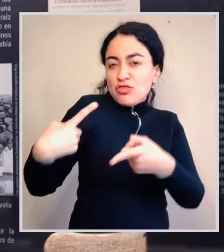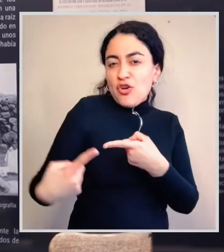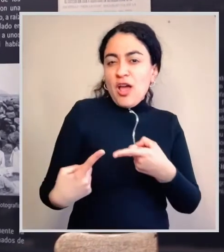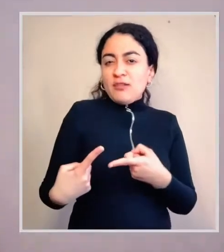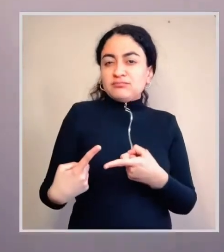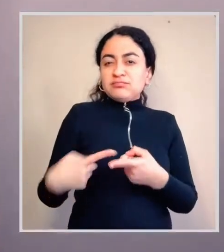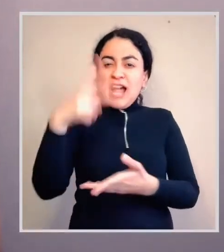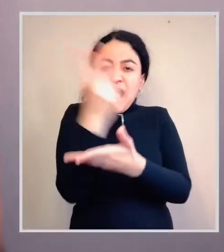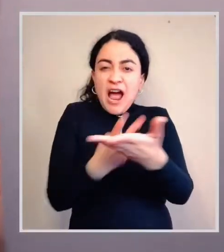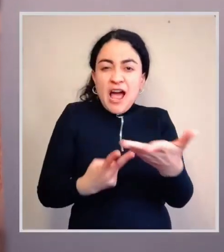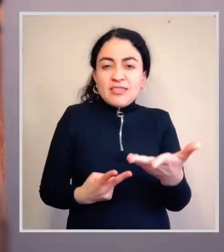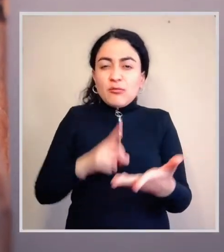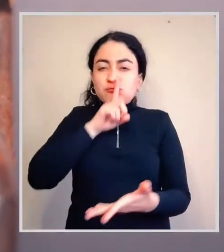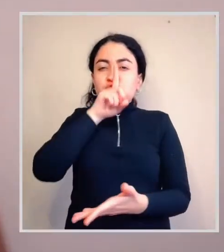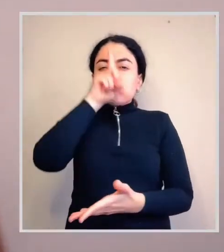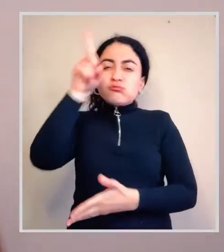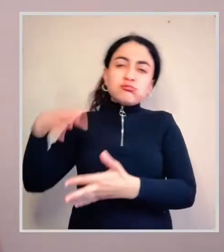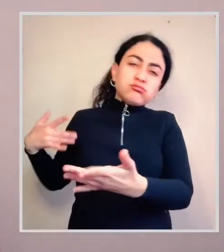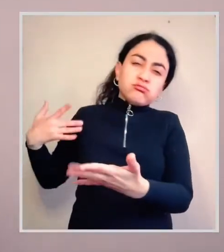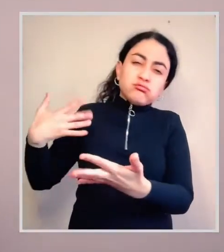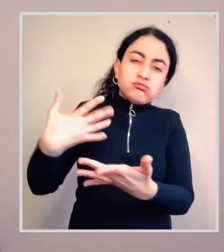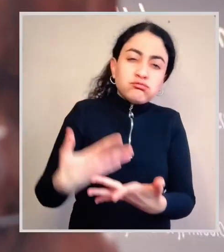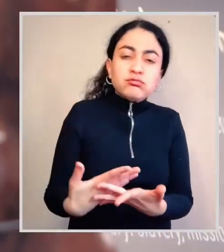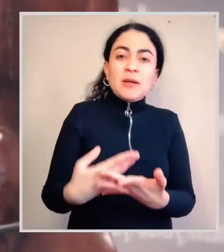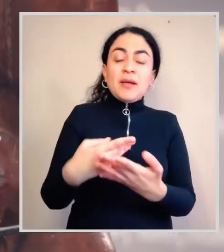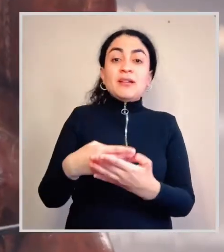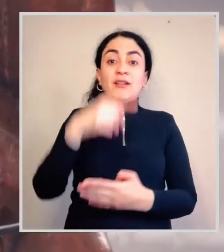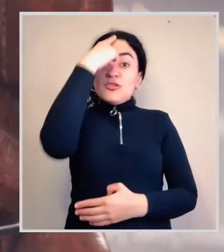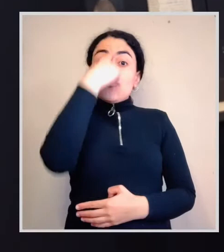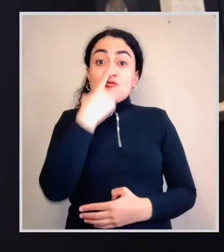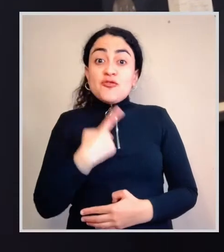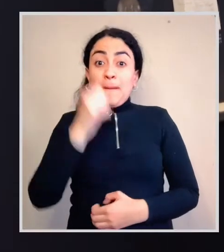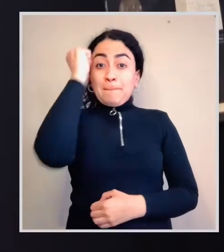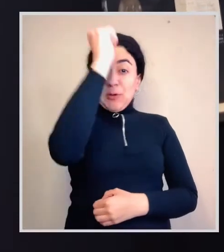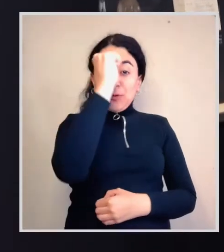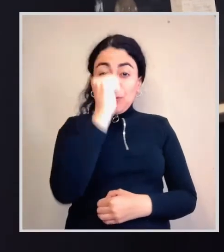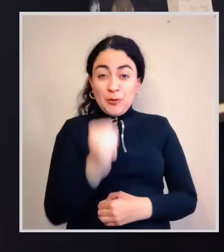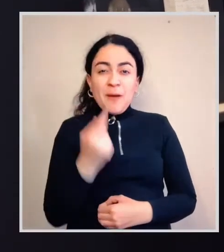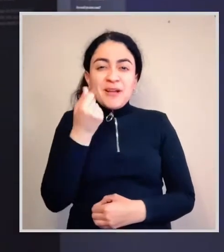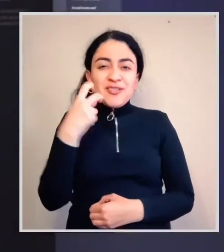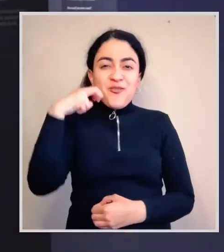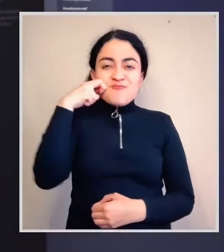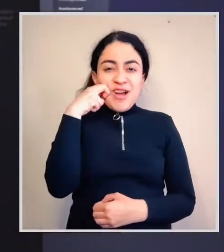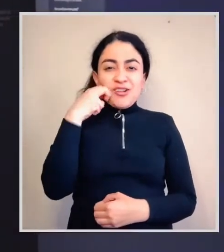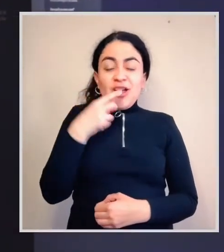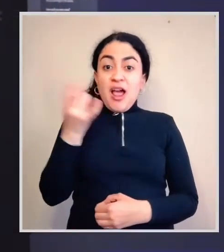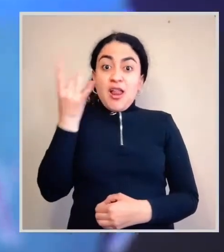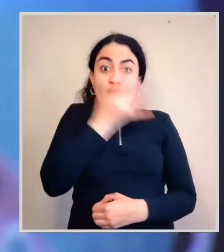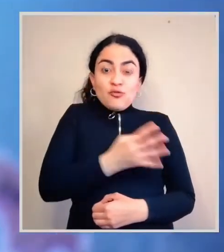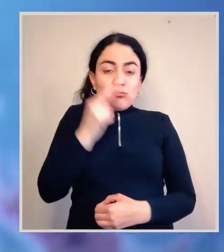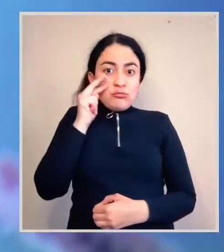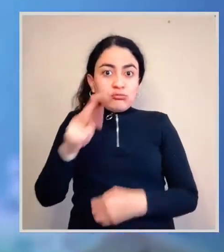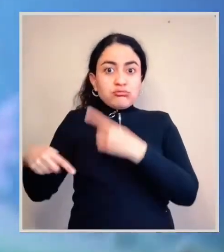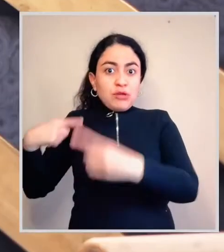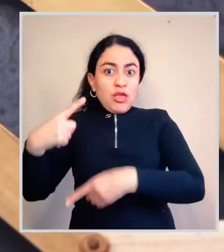tradicional, en especial las imágenes antropomorfas talladas en madera. Finalmente, algunos objetos marcan la